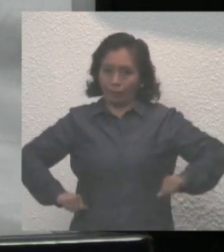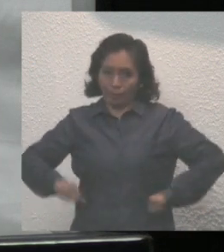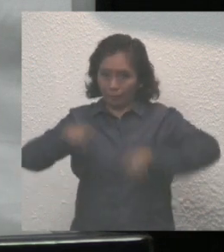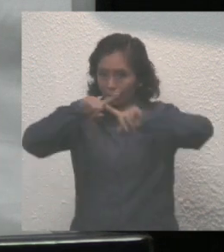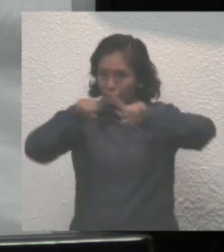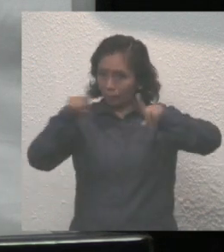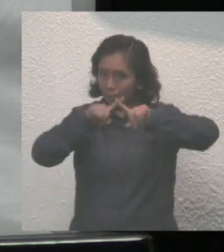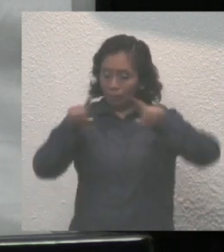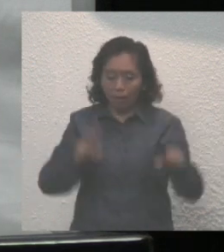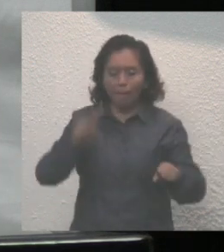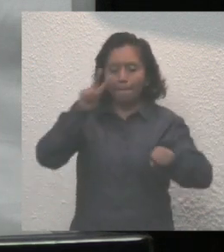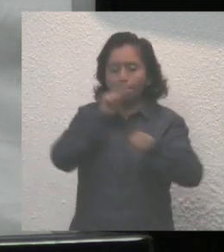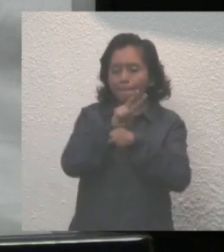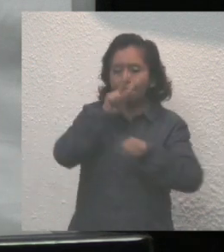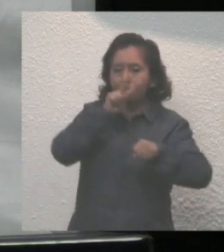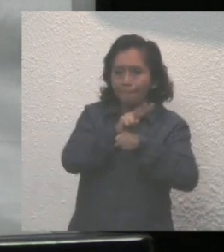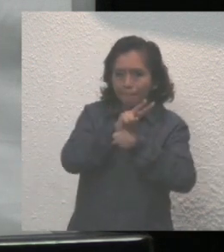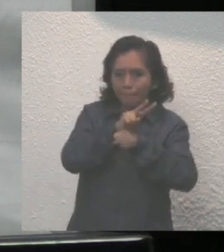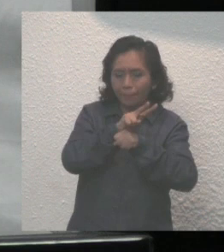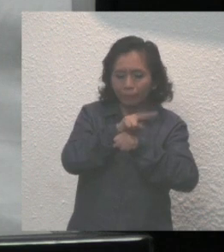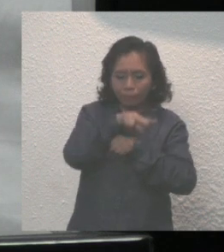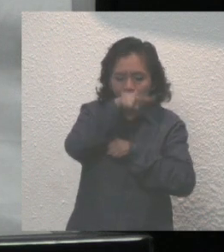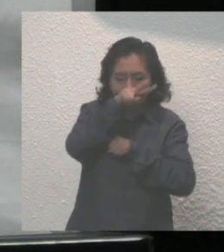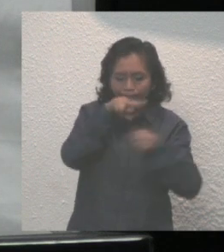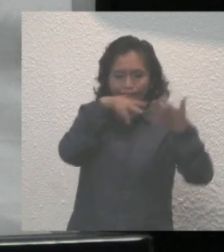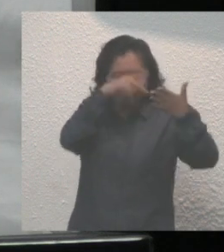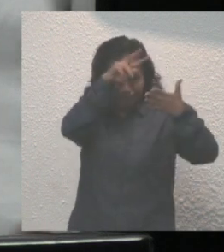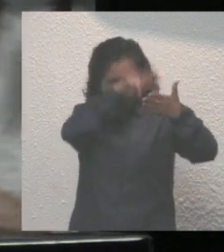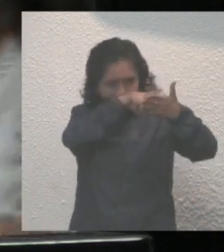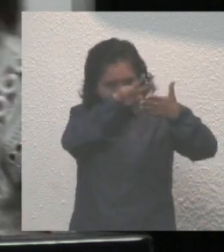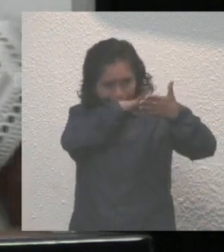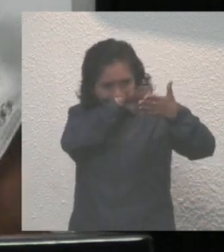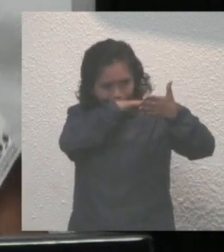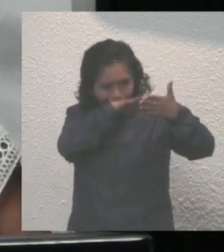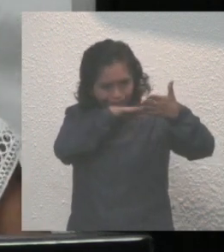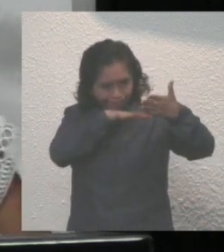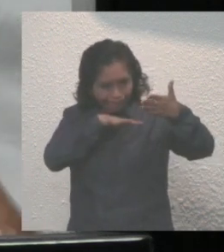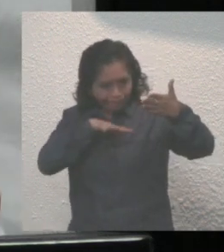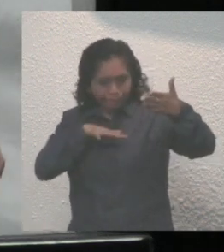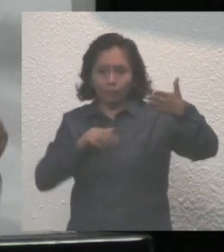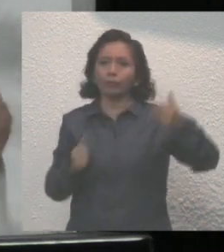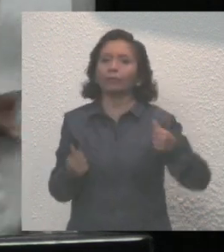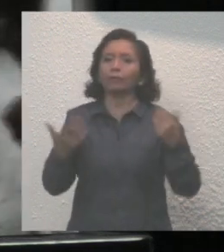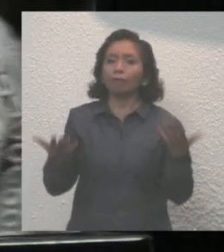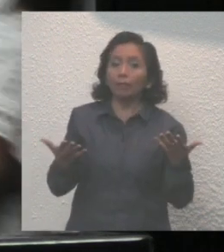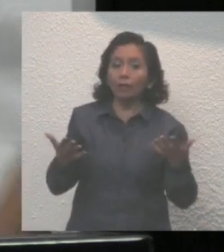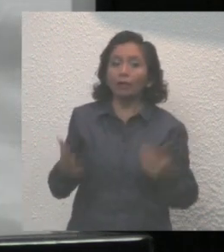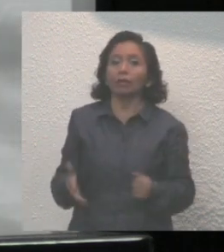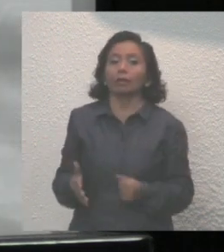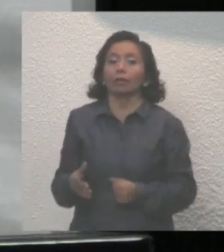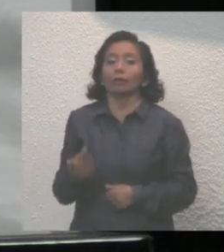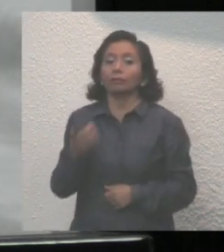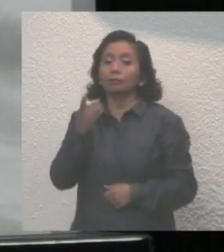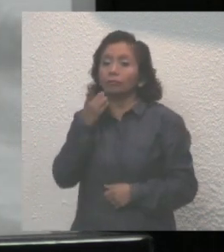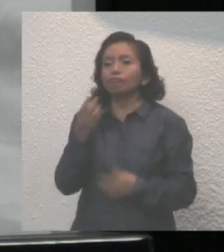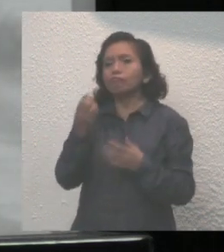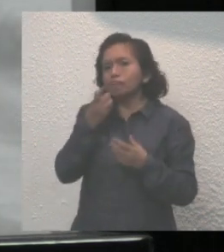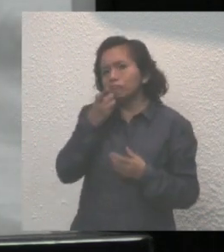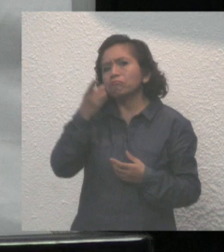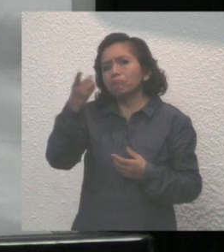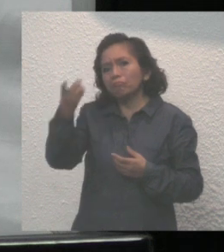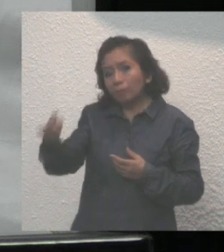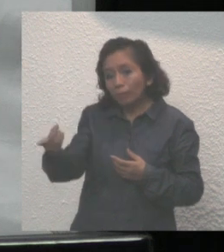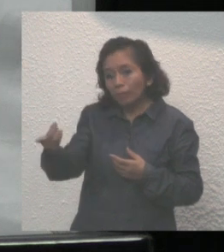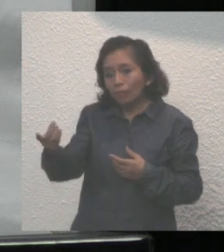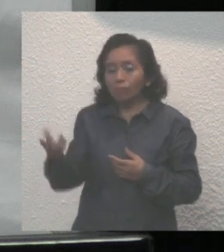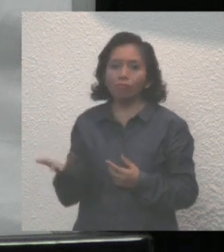Vigilaremos a detalle las acciones que se informan en este ejercicio y en su caso haremos los pronunciamientos